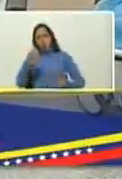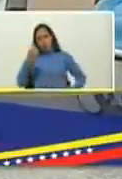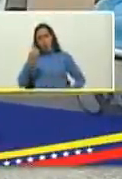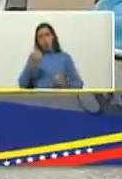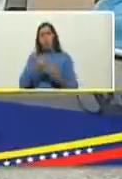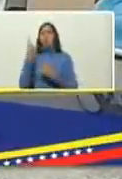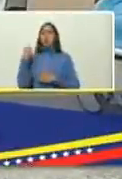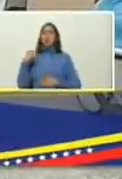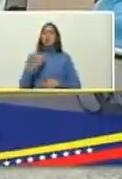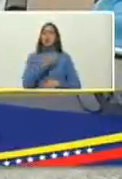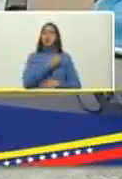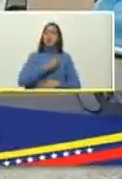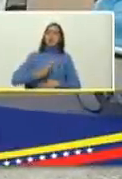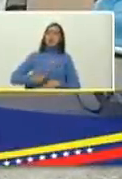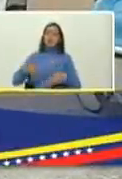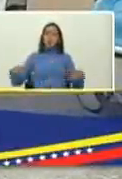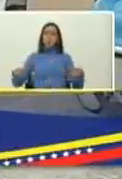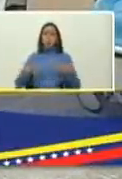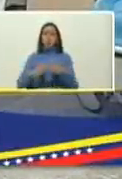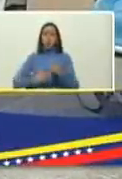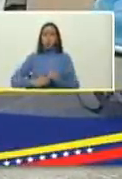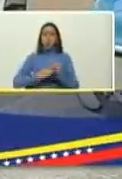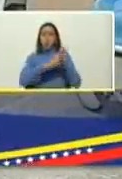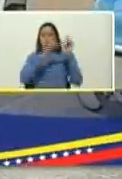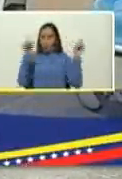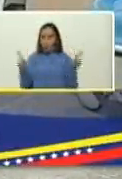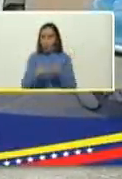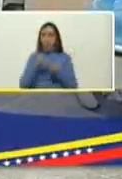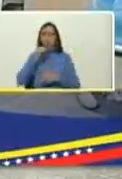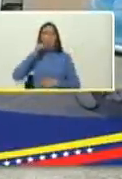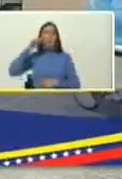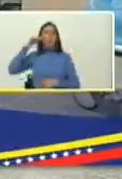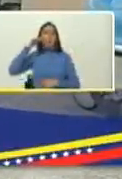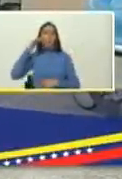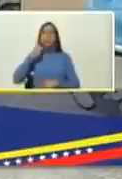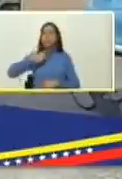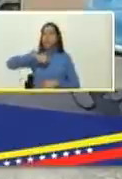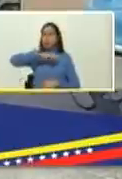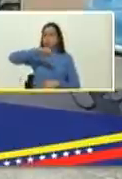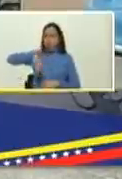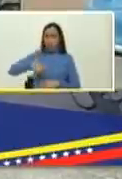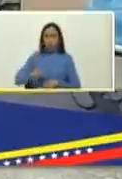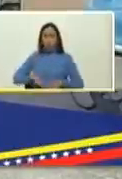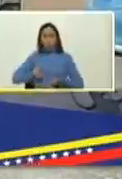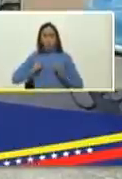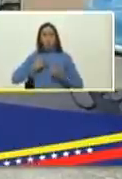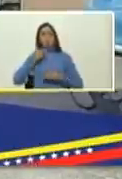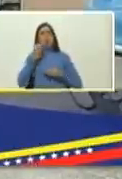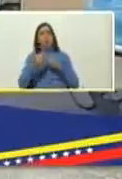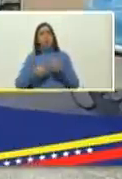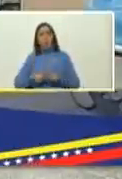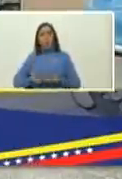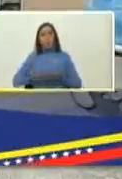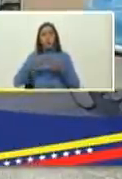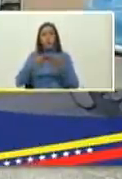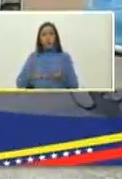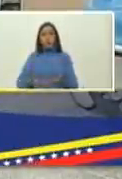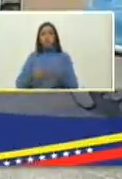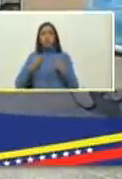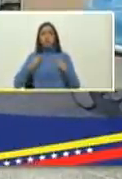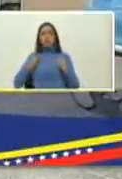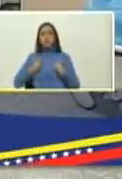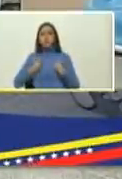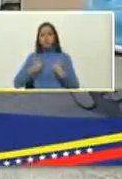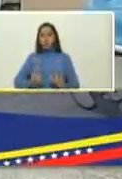usted con un equipo de guerreros hombres y mujeres que estamos dispuestos a dejar aquí la vida